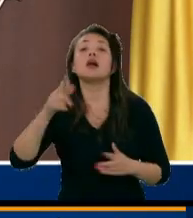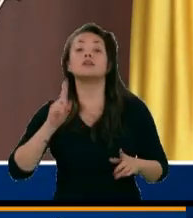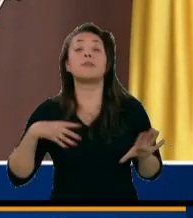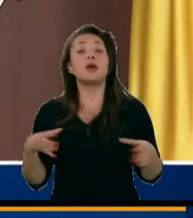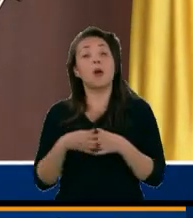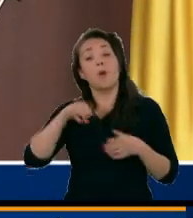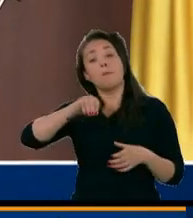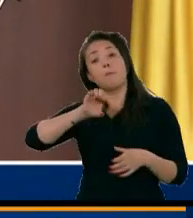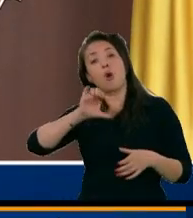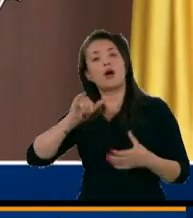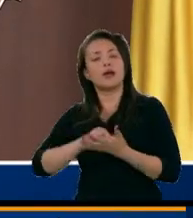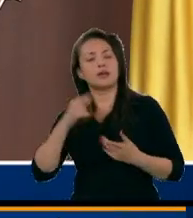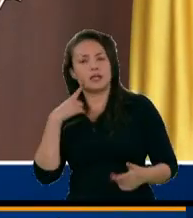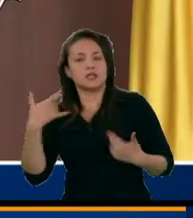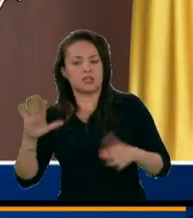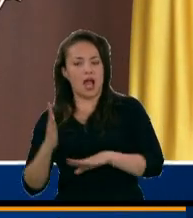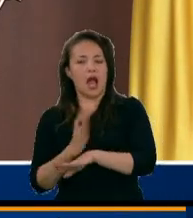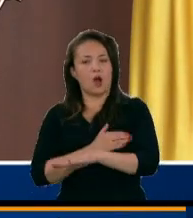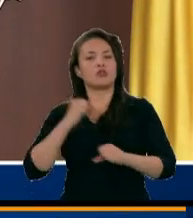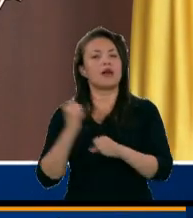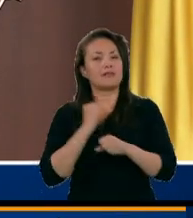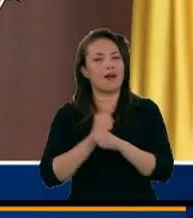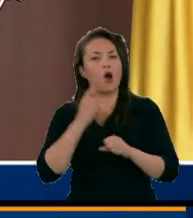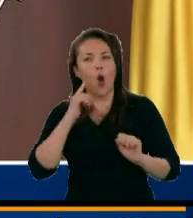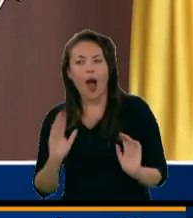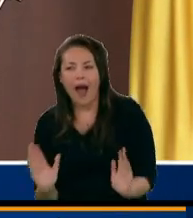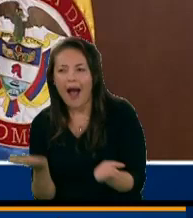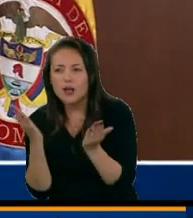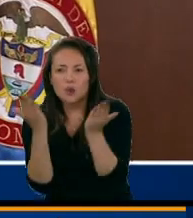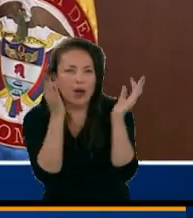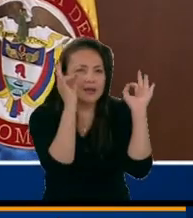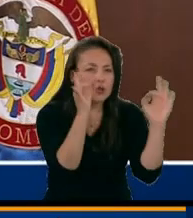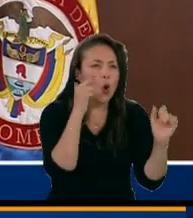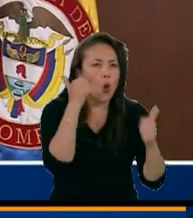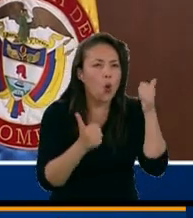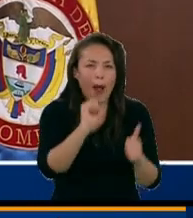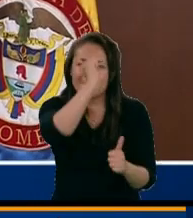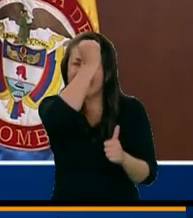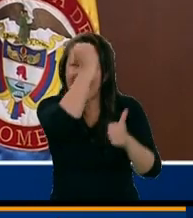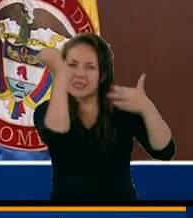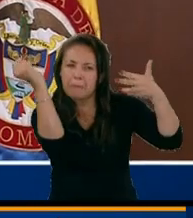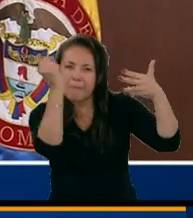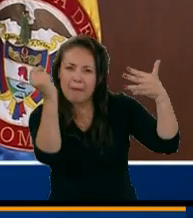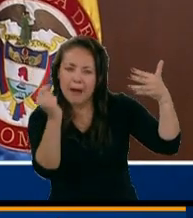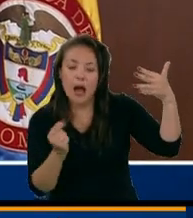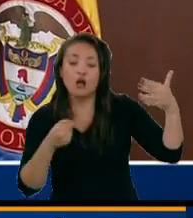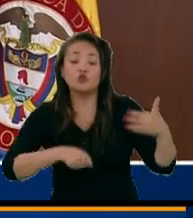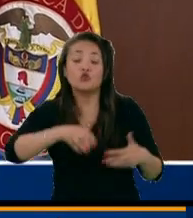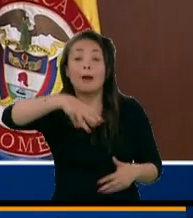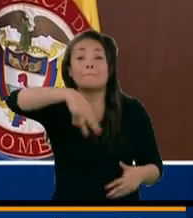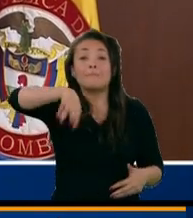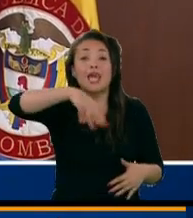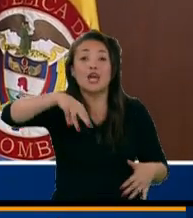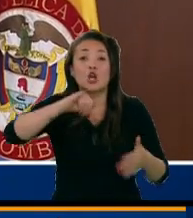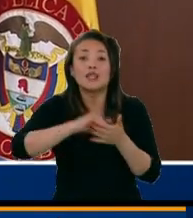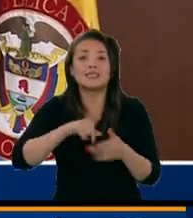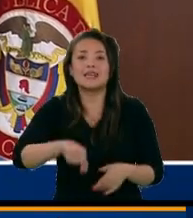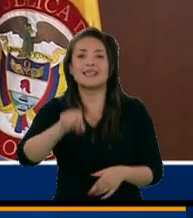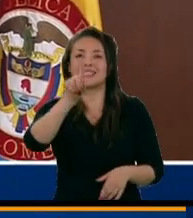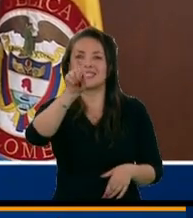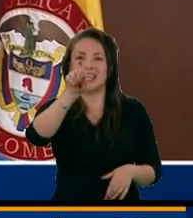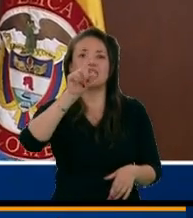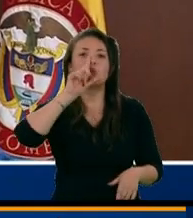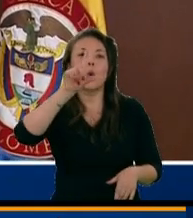un trabajo muy importante de actualización y de definición de prioridades que este miércoles, el próximo 6